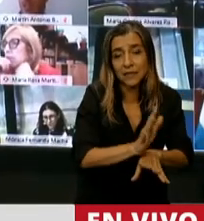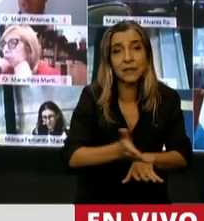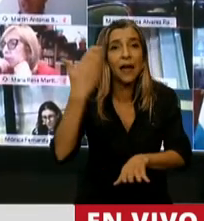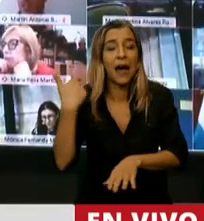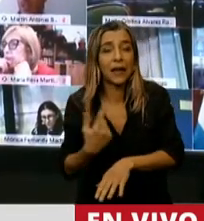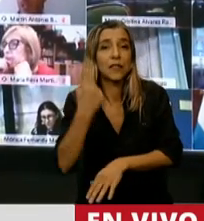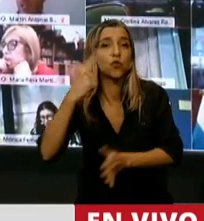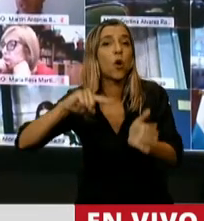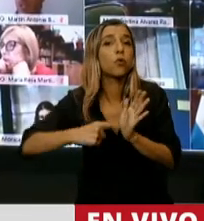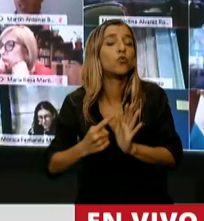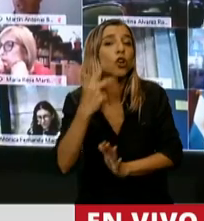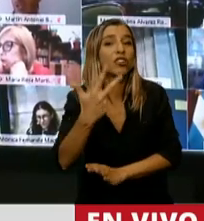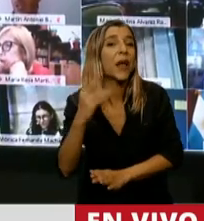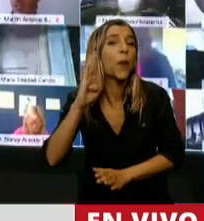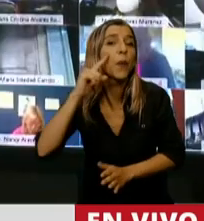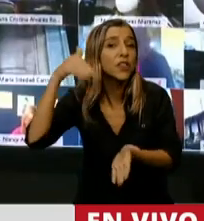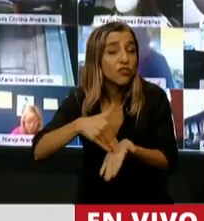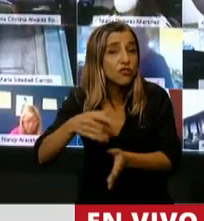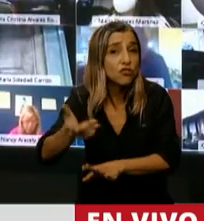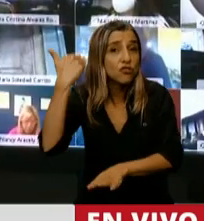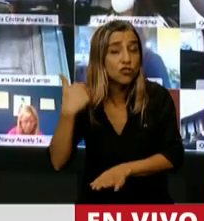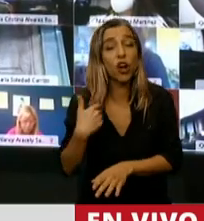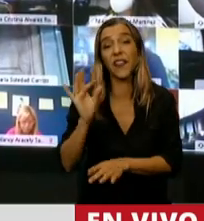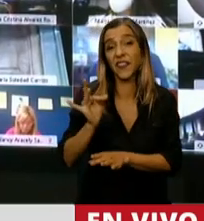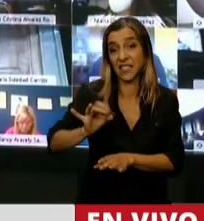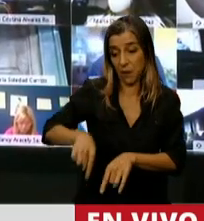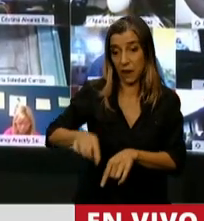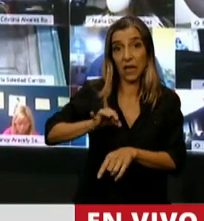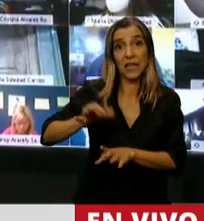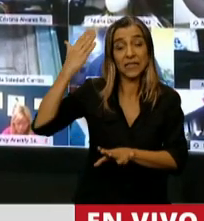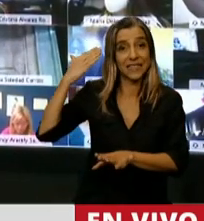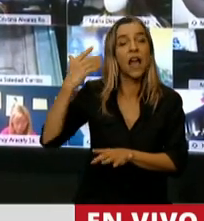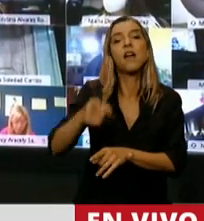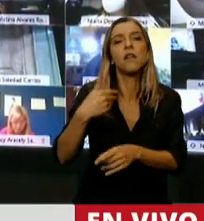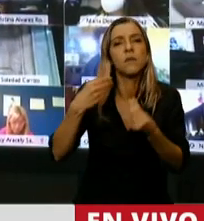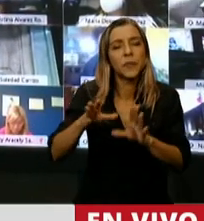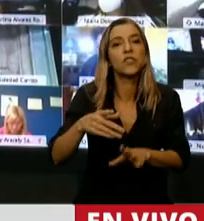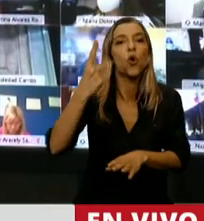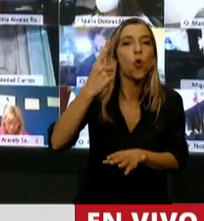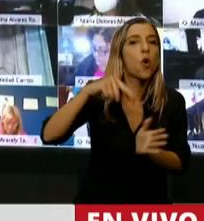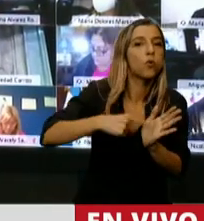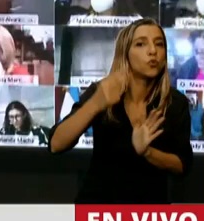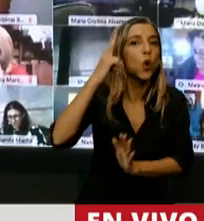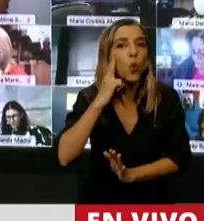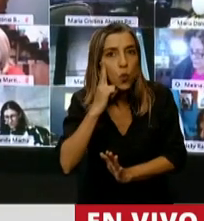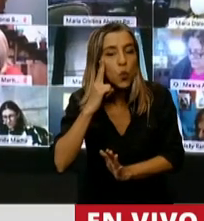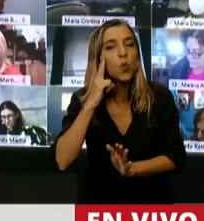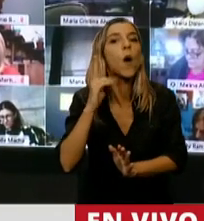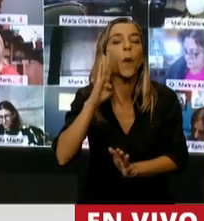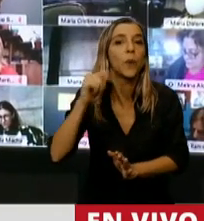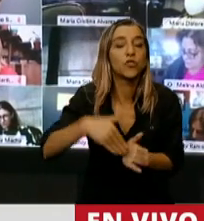billones, desde diciembre de este año emitió el Banco Central 1.9 para financiar al Tesoro. Entonces,